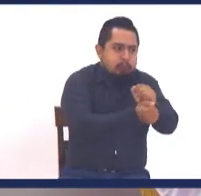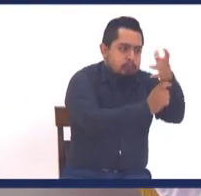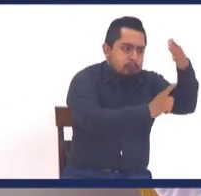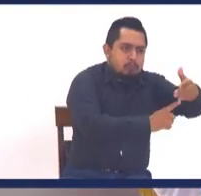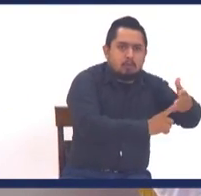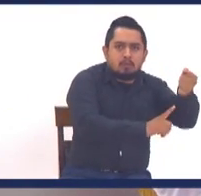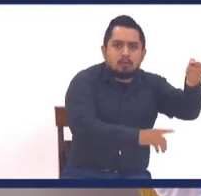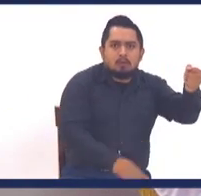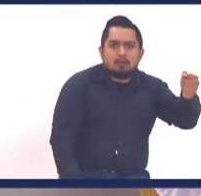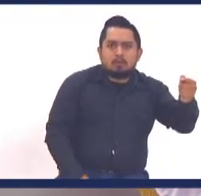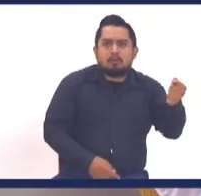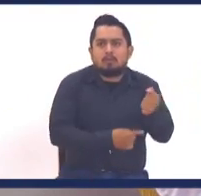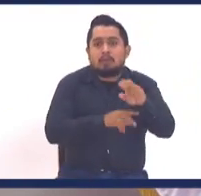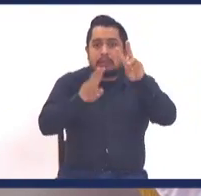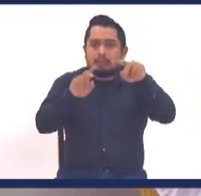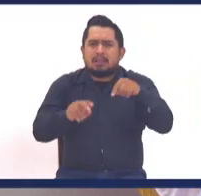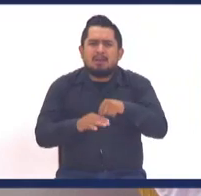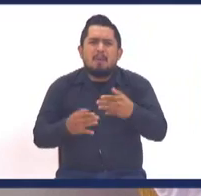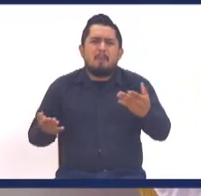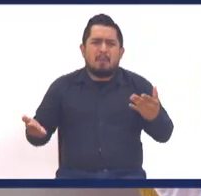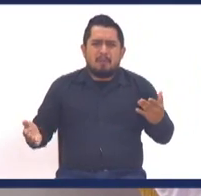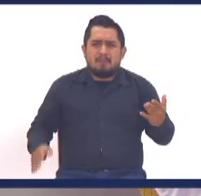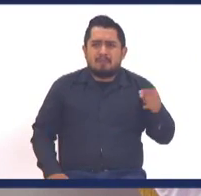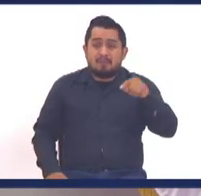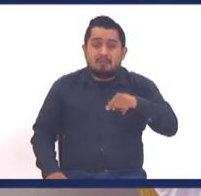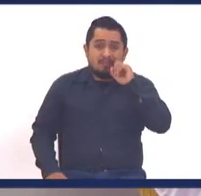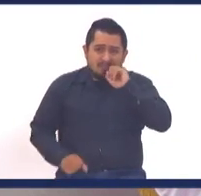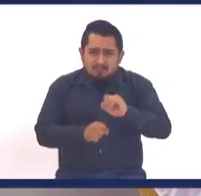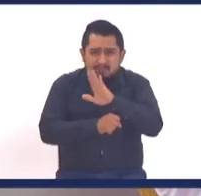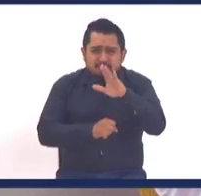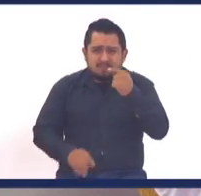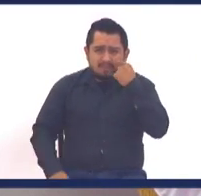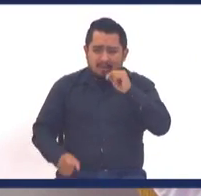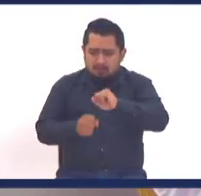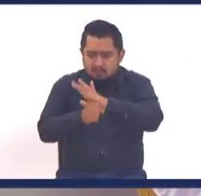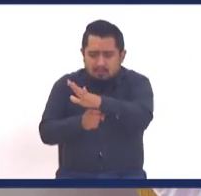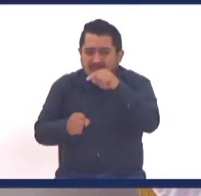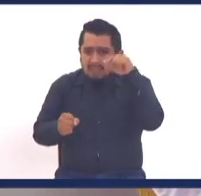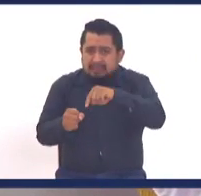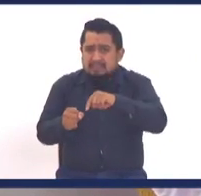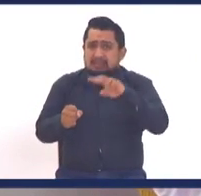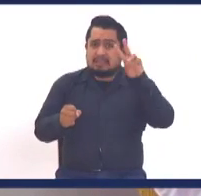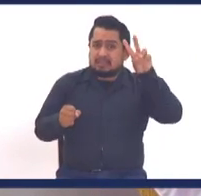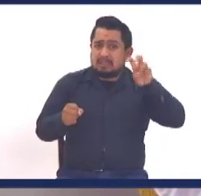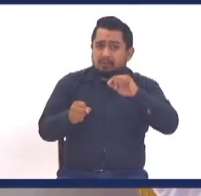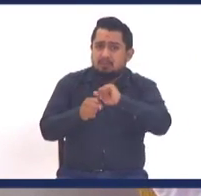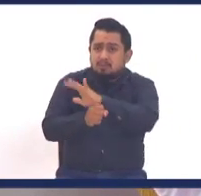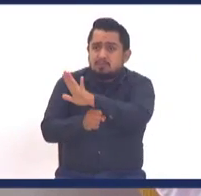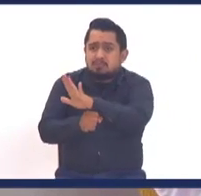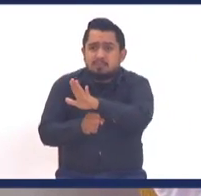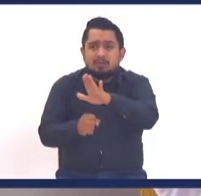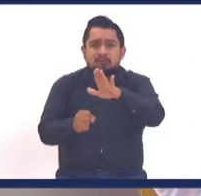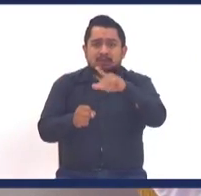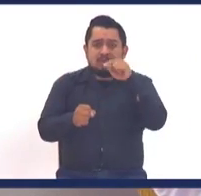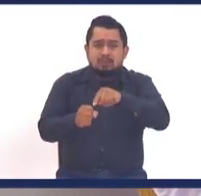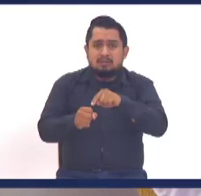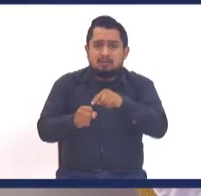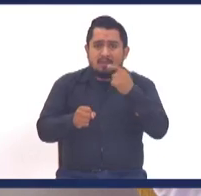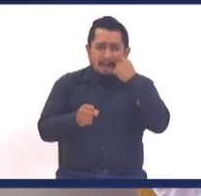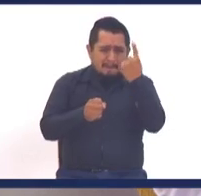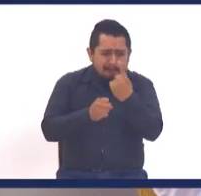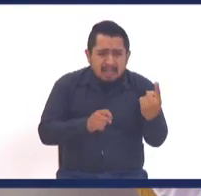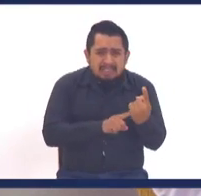y por qué estoy tocando este tema, miren hermanos, siendo muy claro, en el tema del COVID-19, porque una persona,